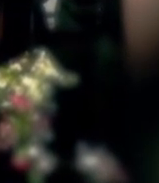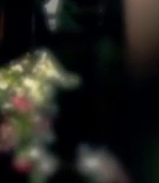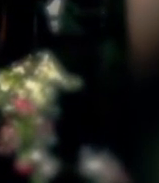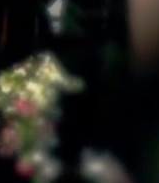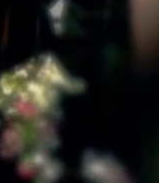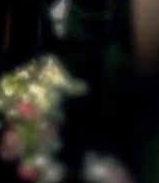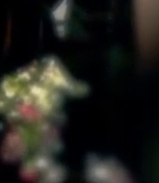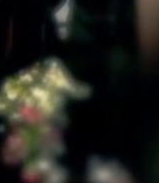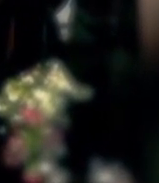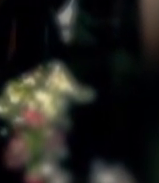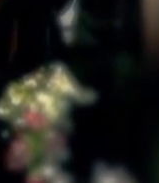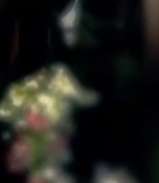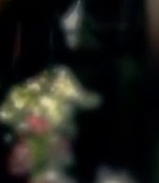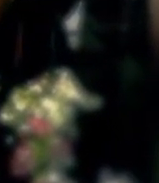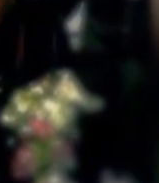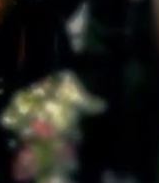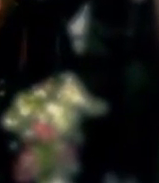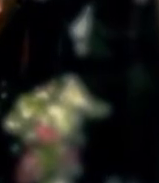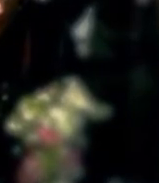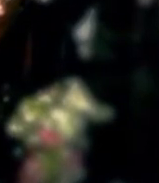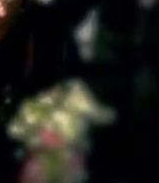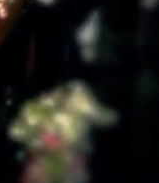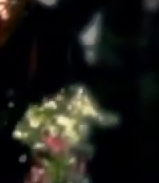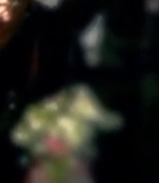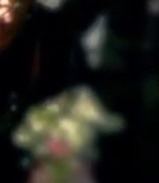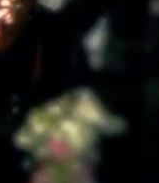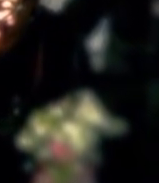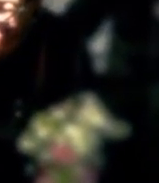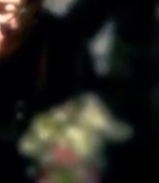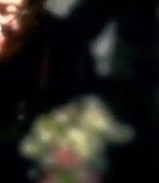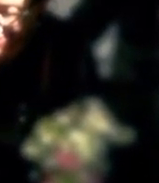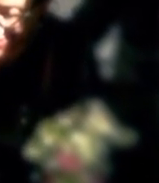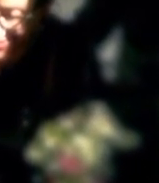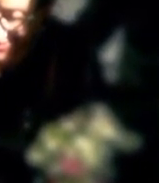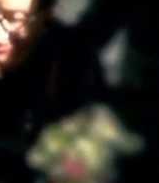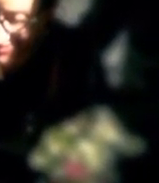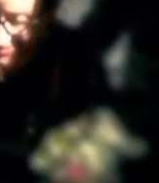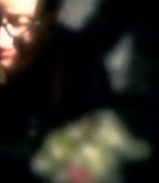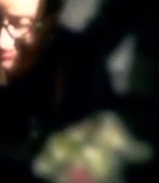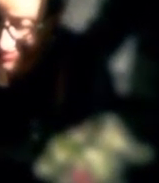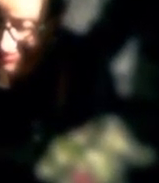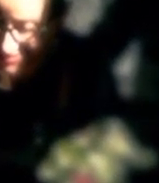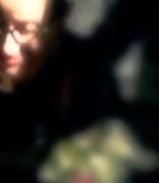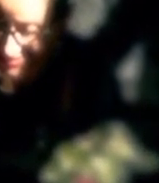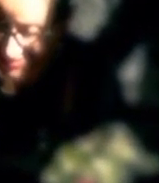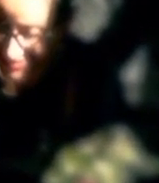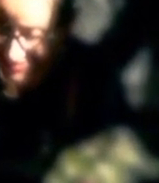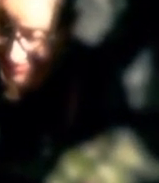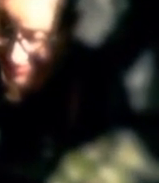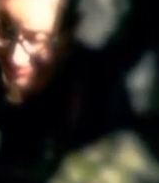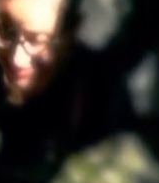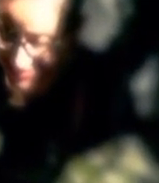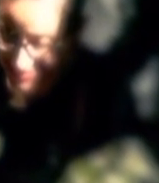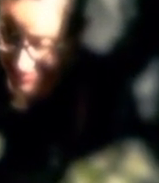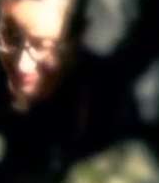todos los trajes regionales, de distintas regiones de México, de norte a sur. Es muy conocedor, aparte de lo que